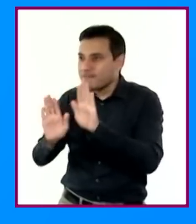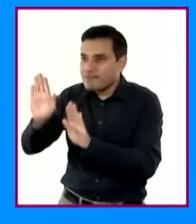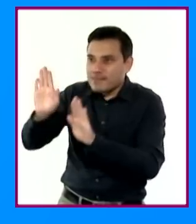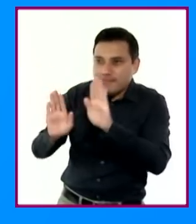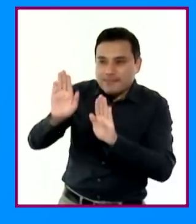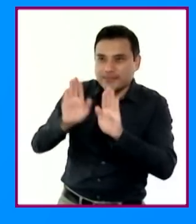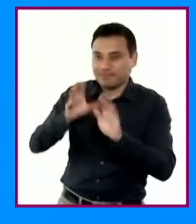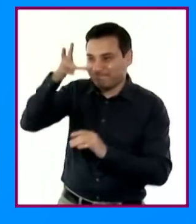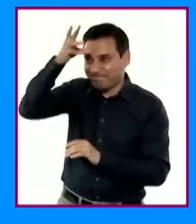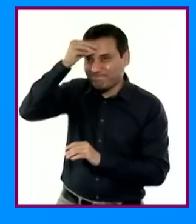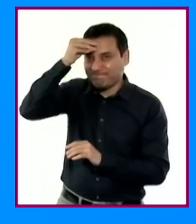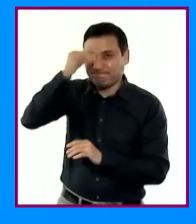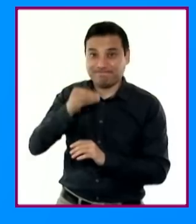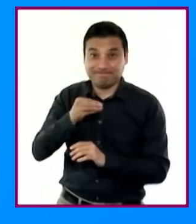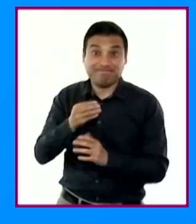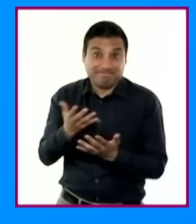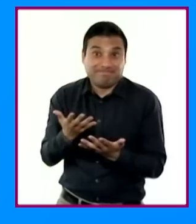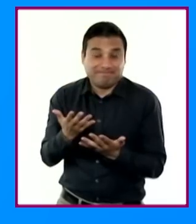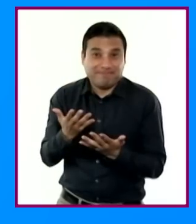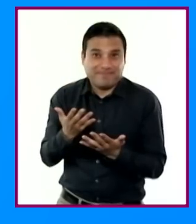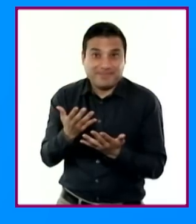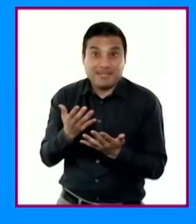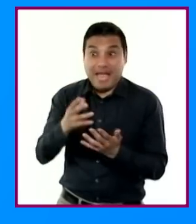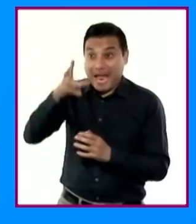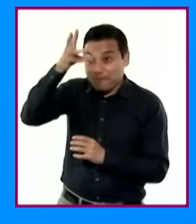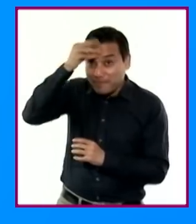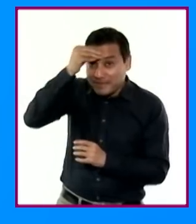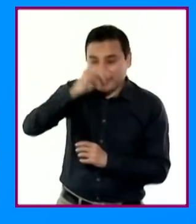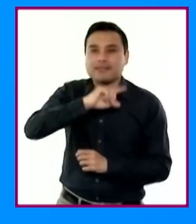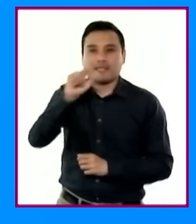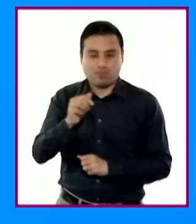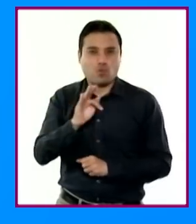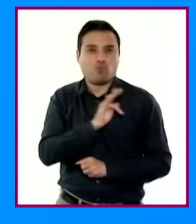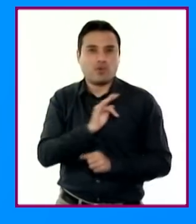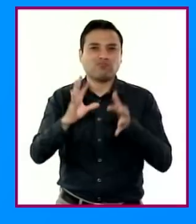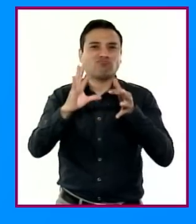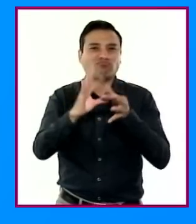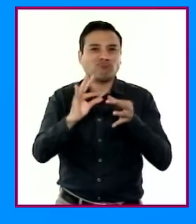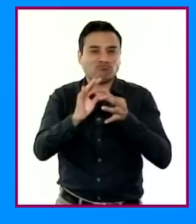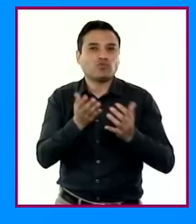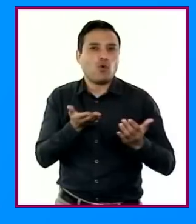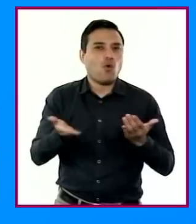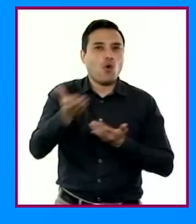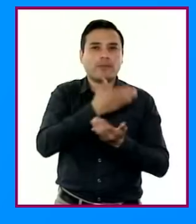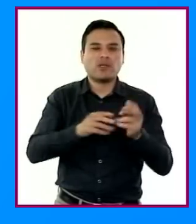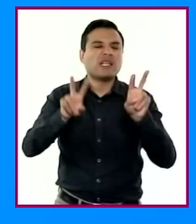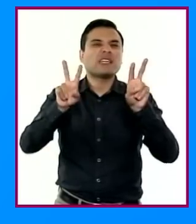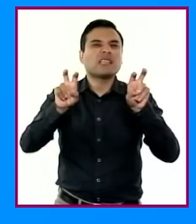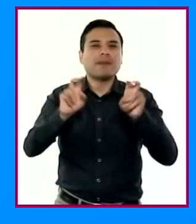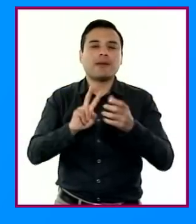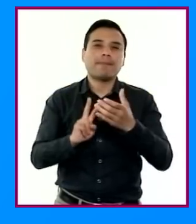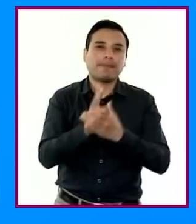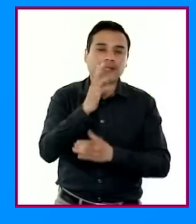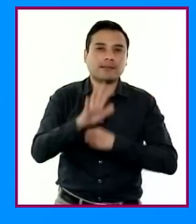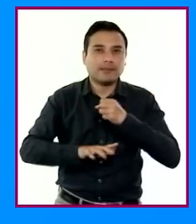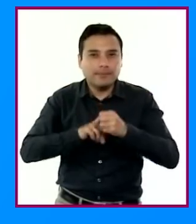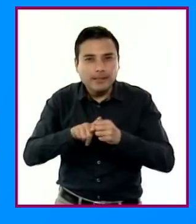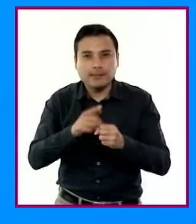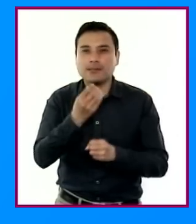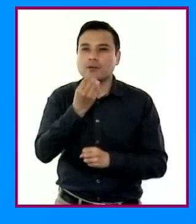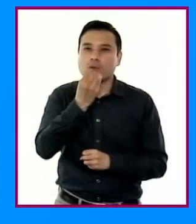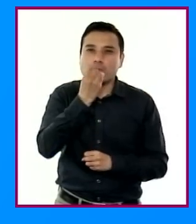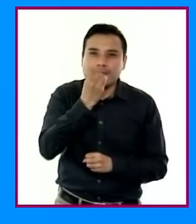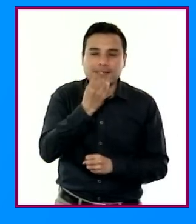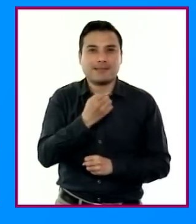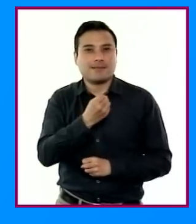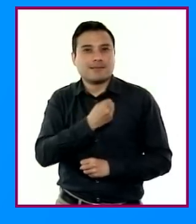con la intención de compartir sus experiencias y saberes acerca de la naturaleza, la alimentación, la